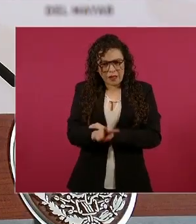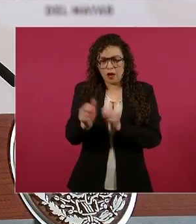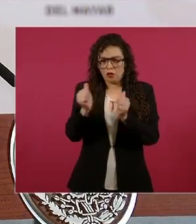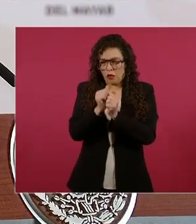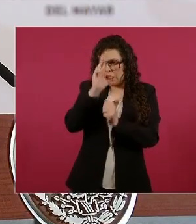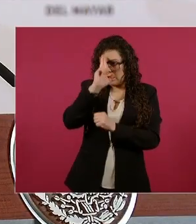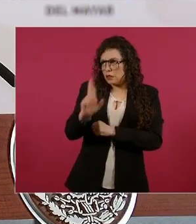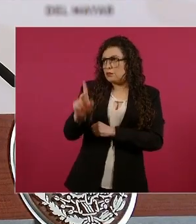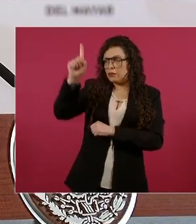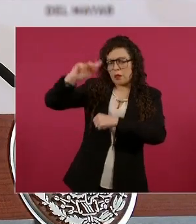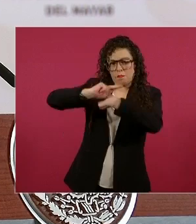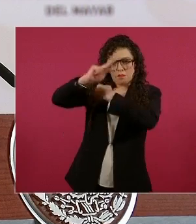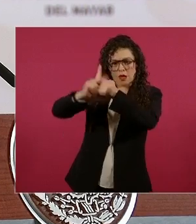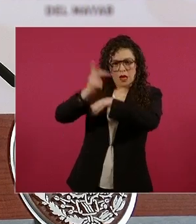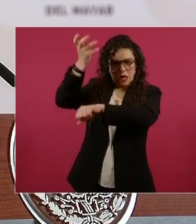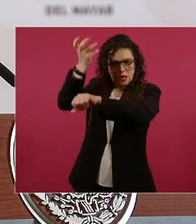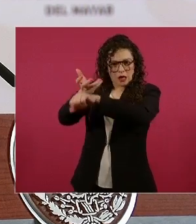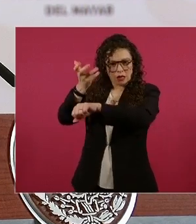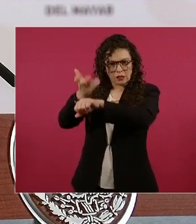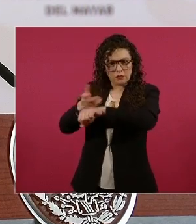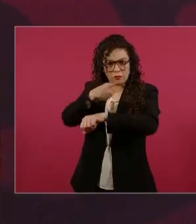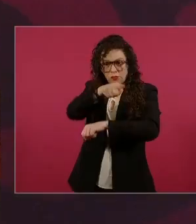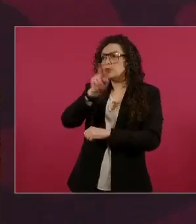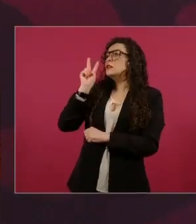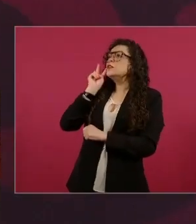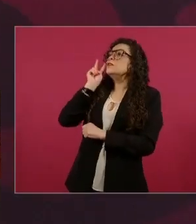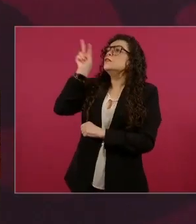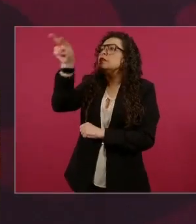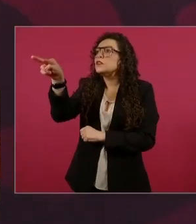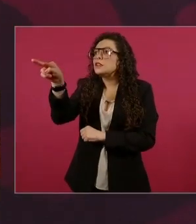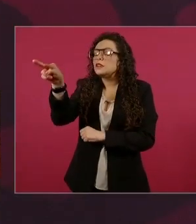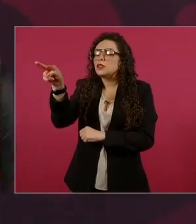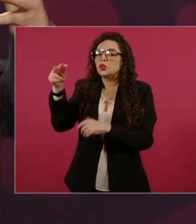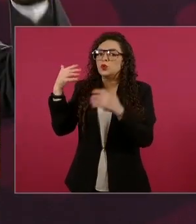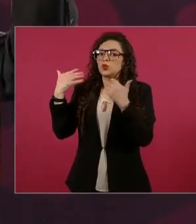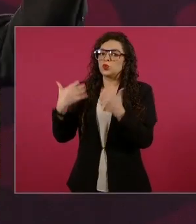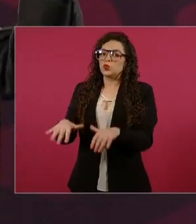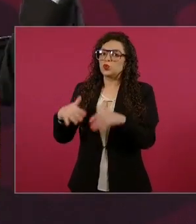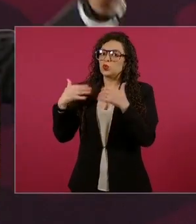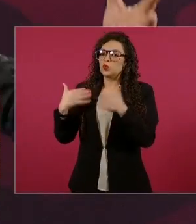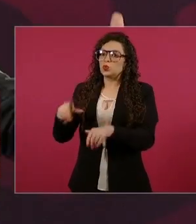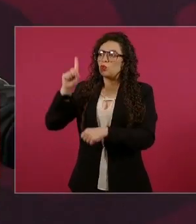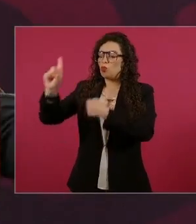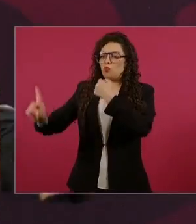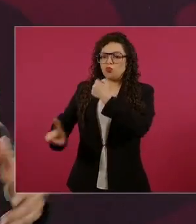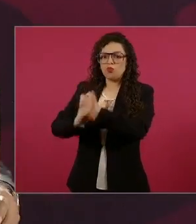porque a veces